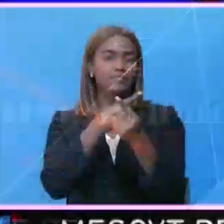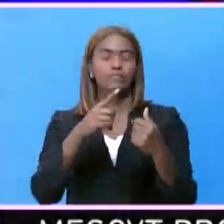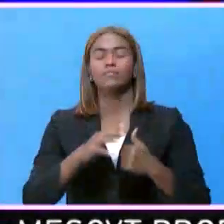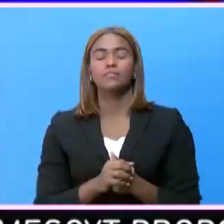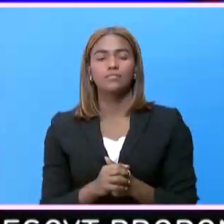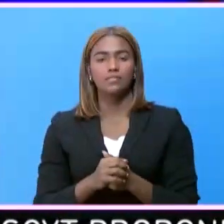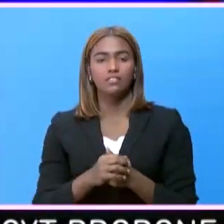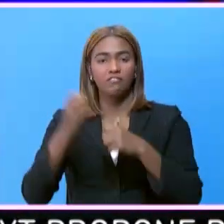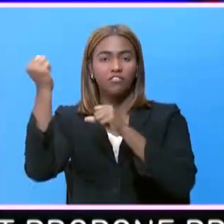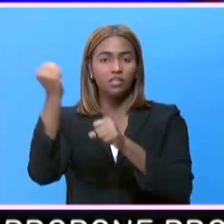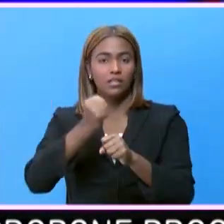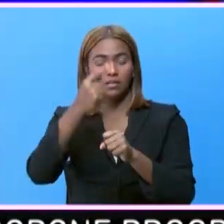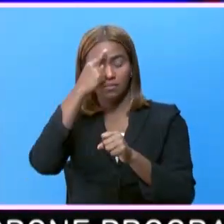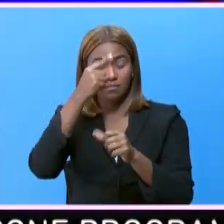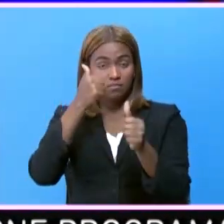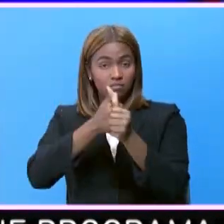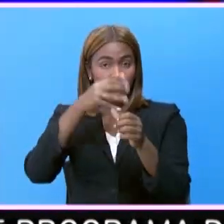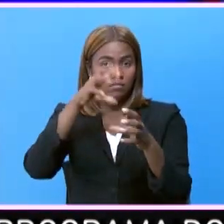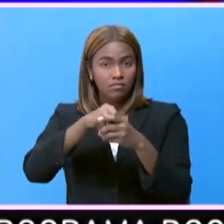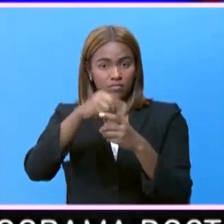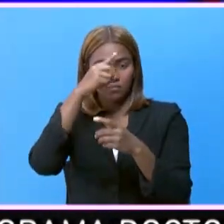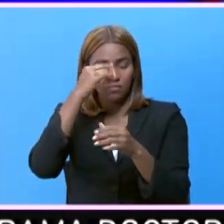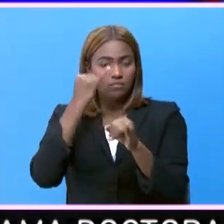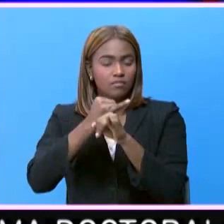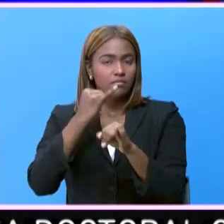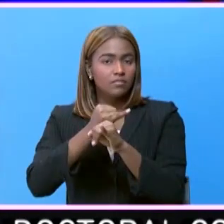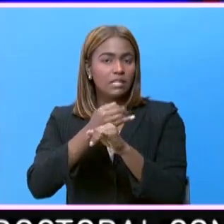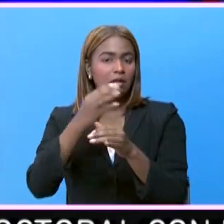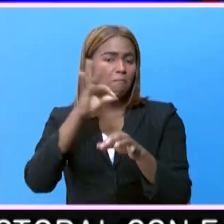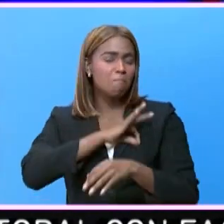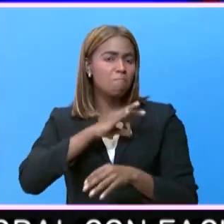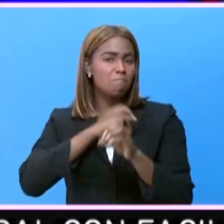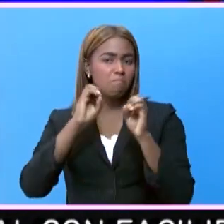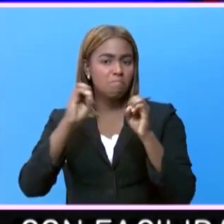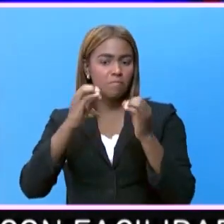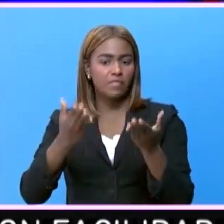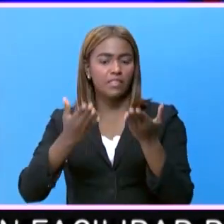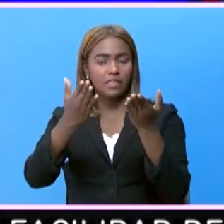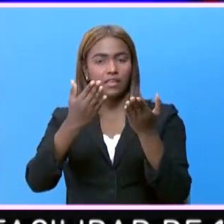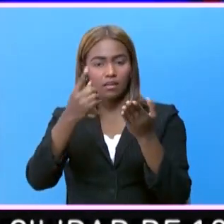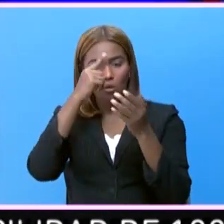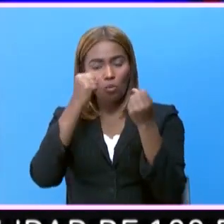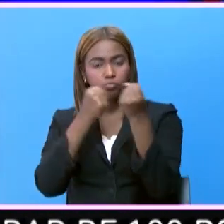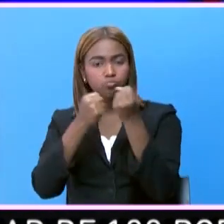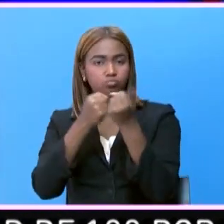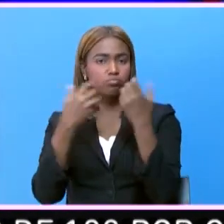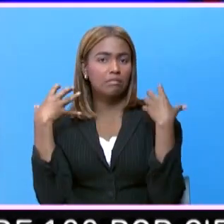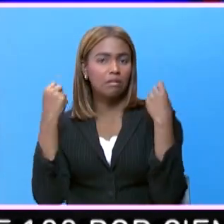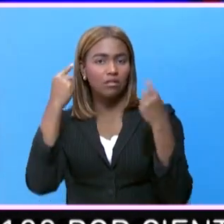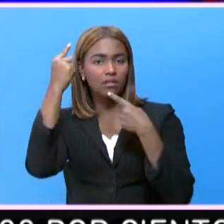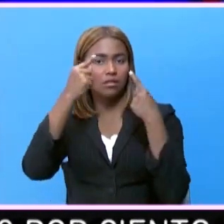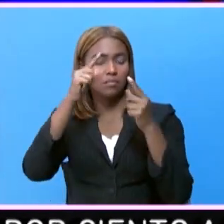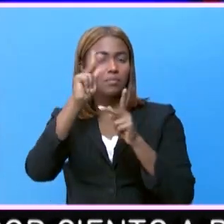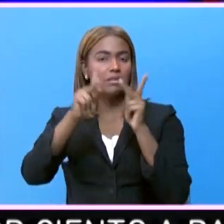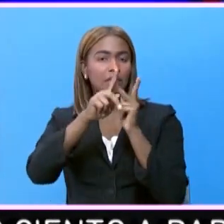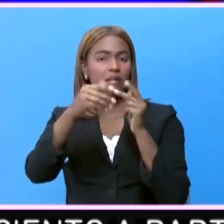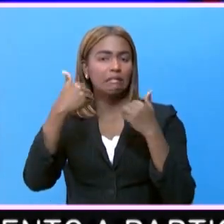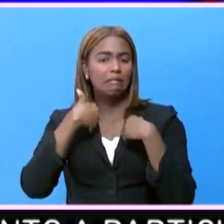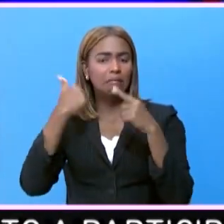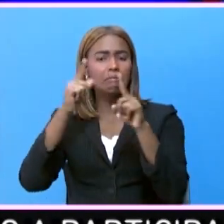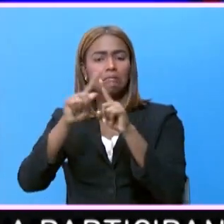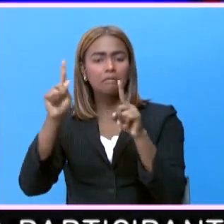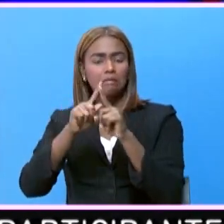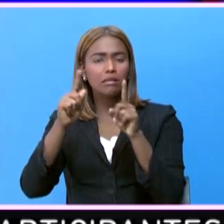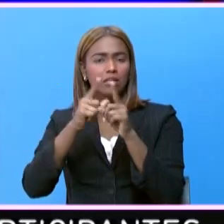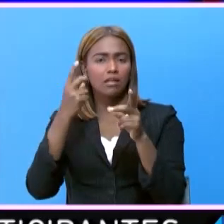La Fundación Alam Cabrera, entidad sin fines de lucro, que ofrece asistencia de salud mental a personas con distintos